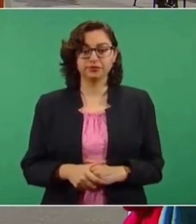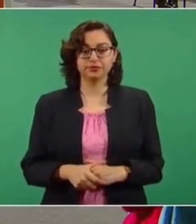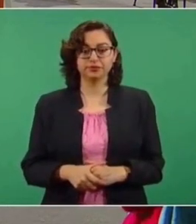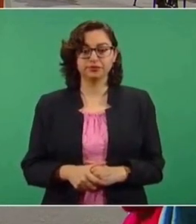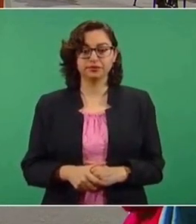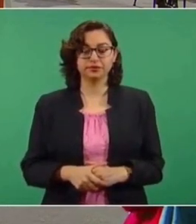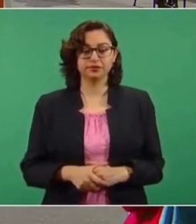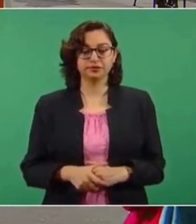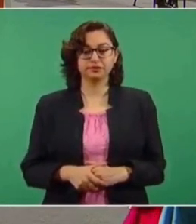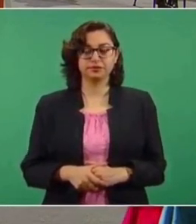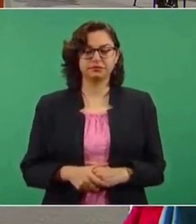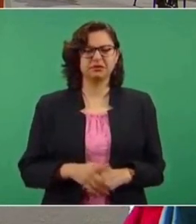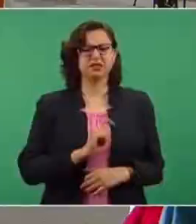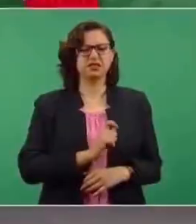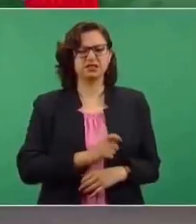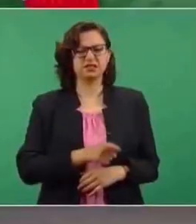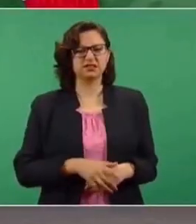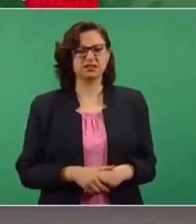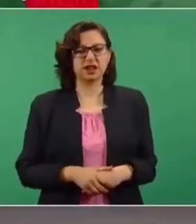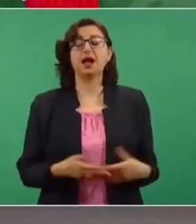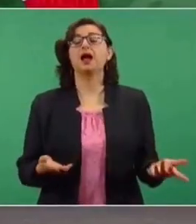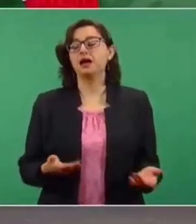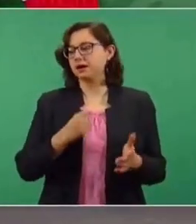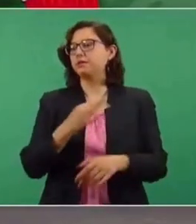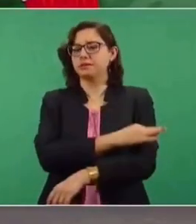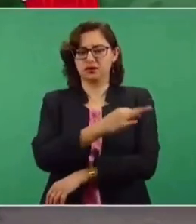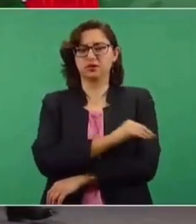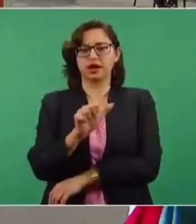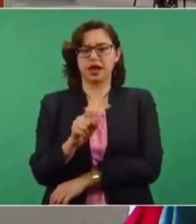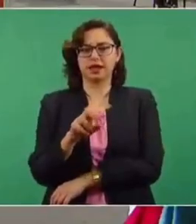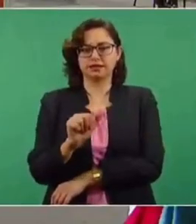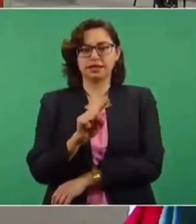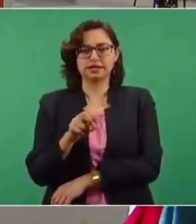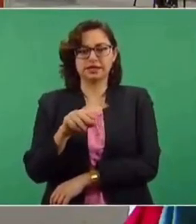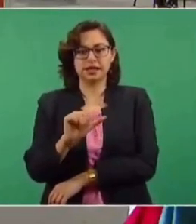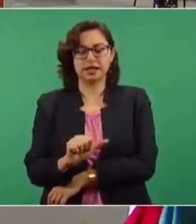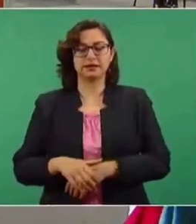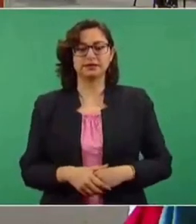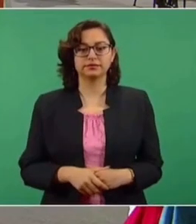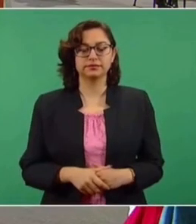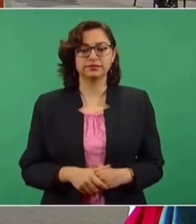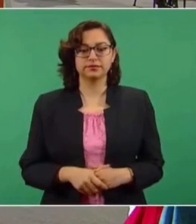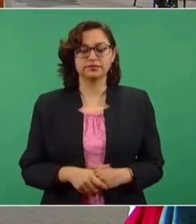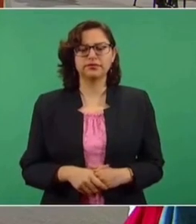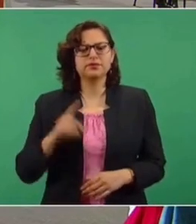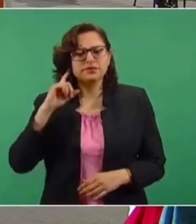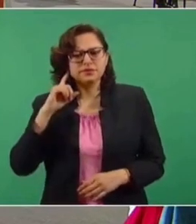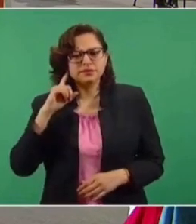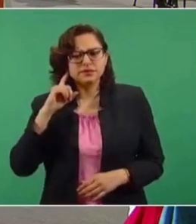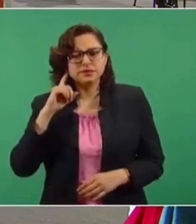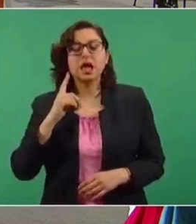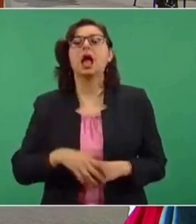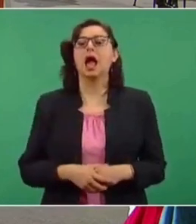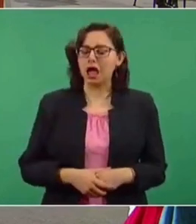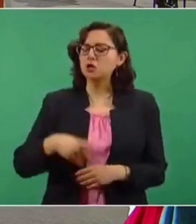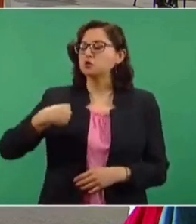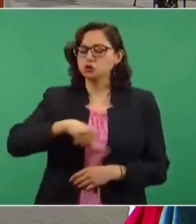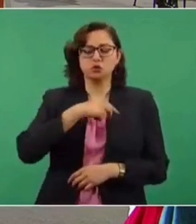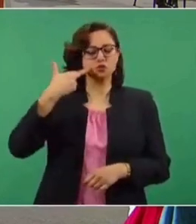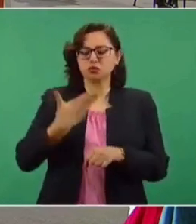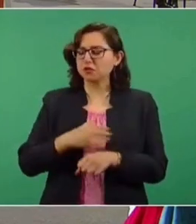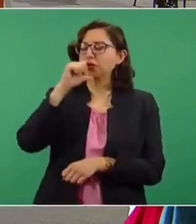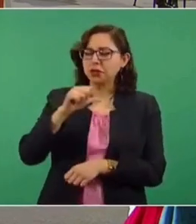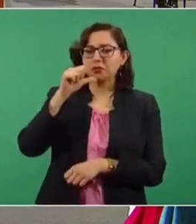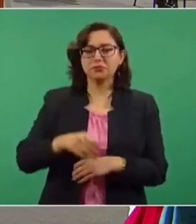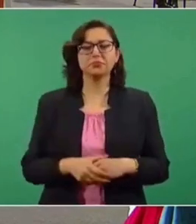Esta no sé de qué se trata. Ah, AstraZeneca. ¿Está qué? Ah, estamos actuando de manera irresponsable.